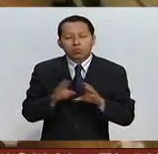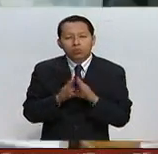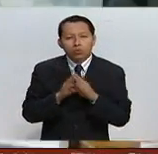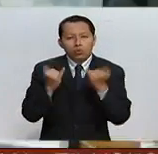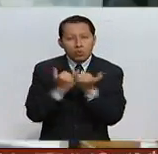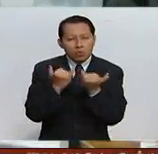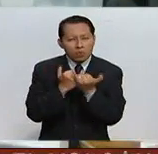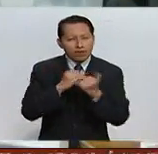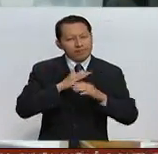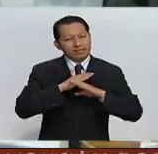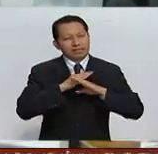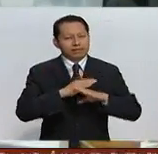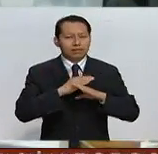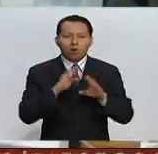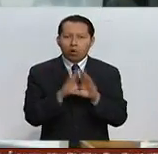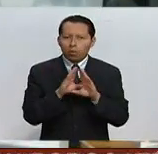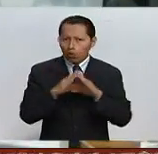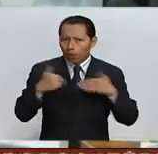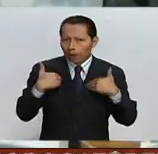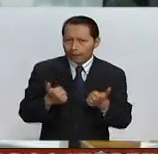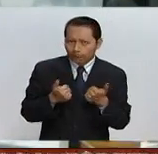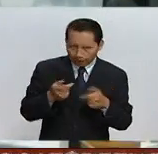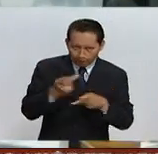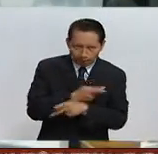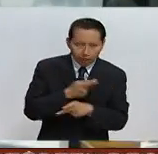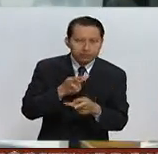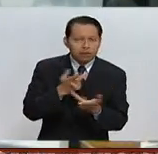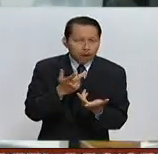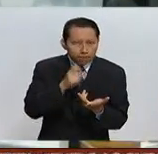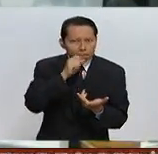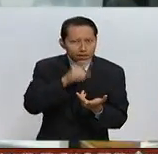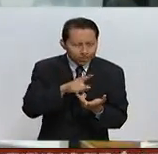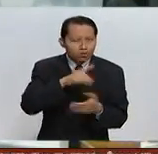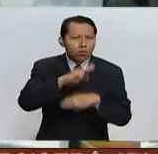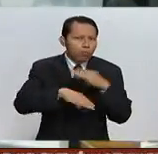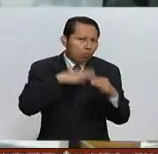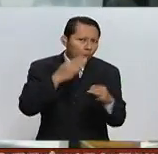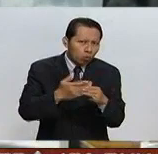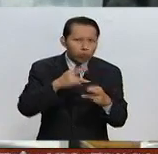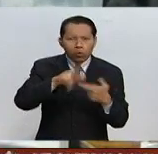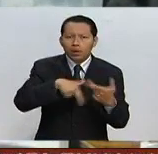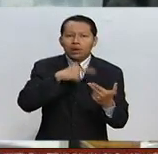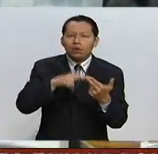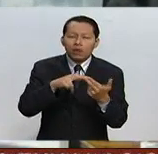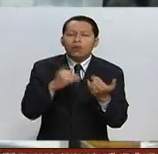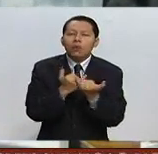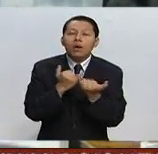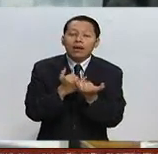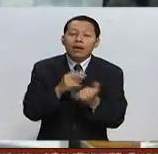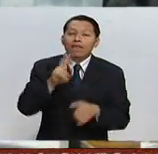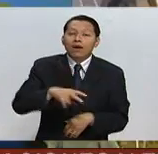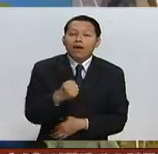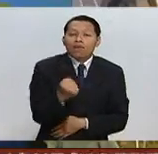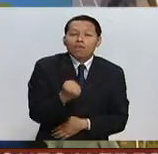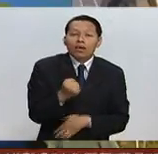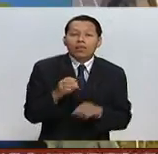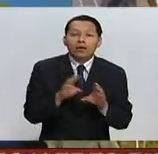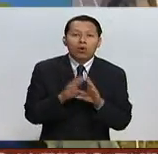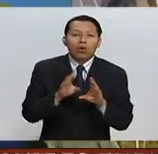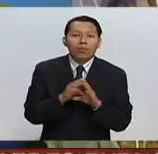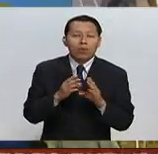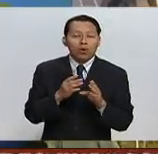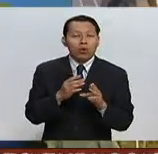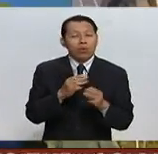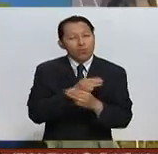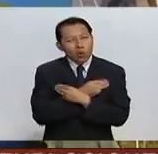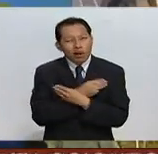se resiste a entender estas dinámicas globales y regionales y por supuesto le da un duro golpe moral y